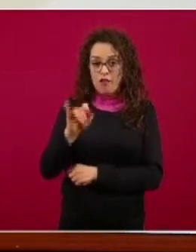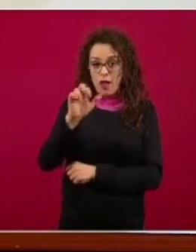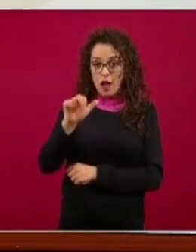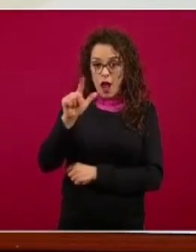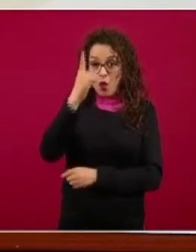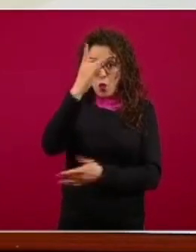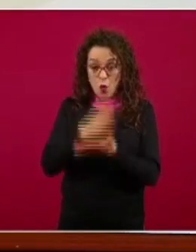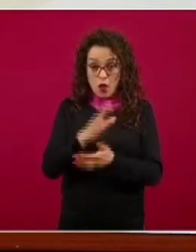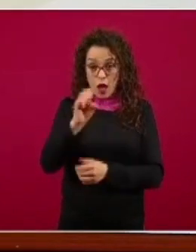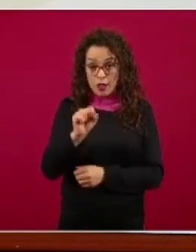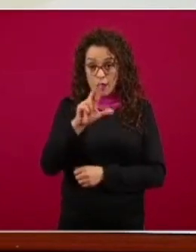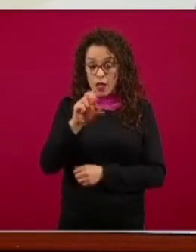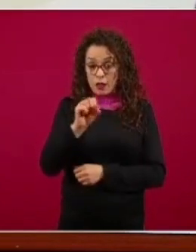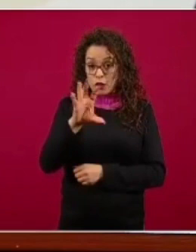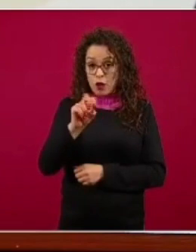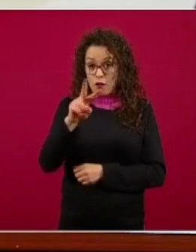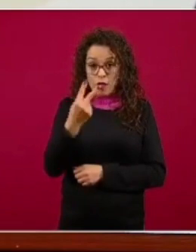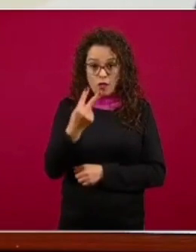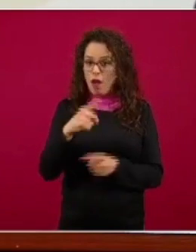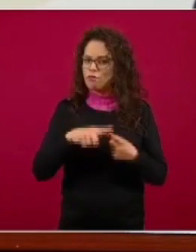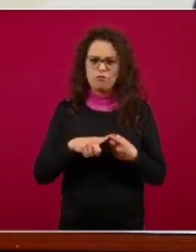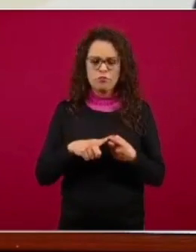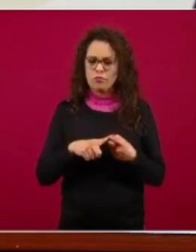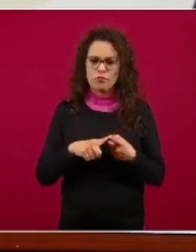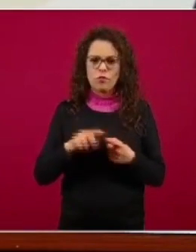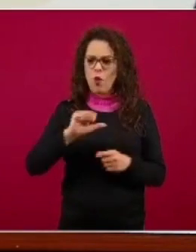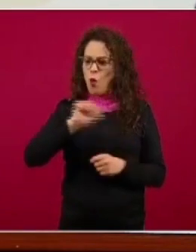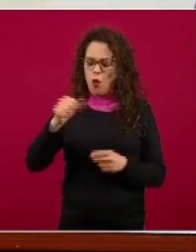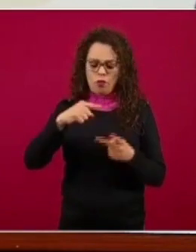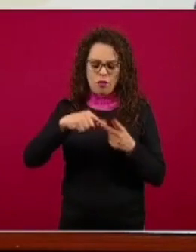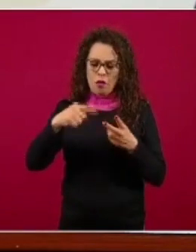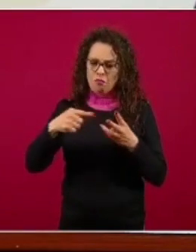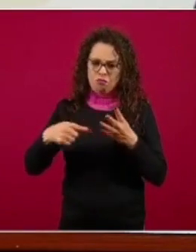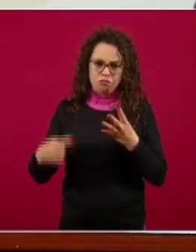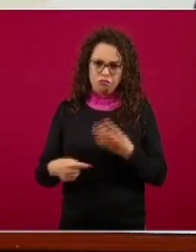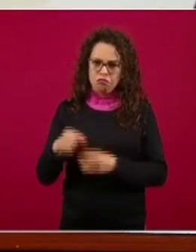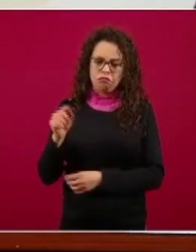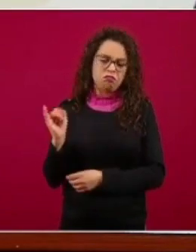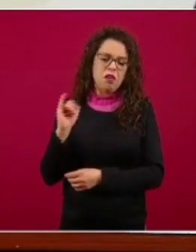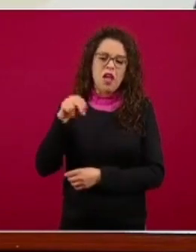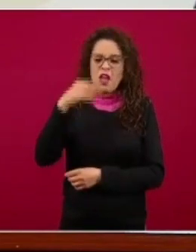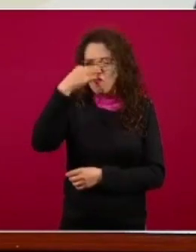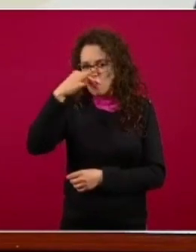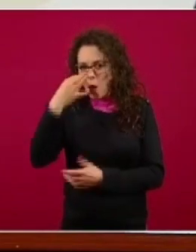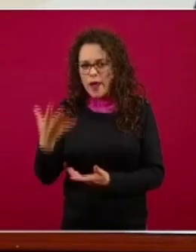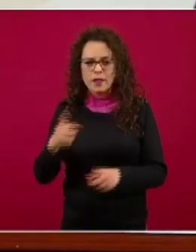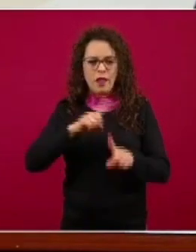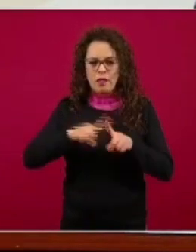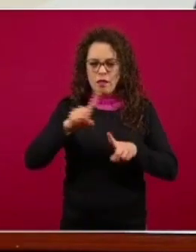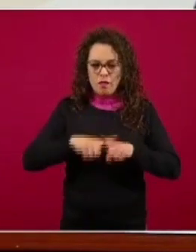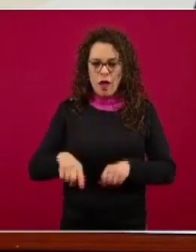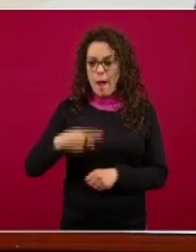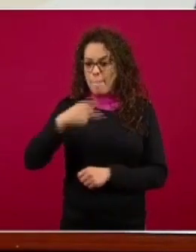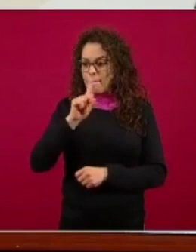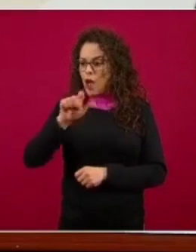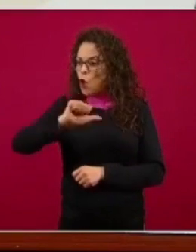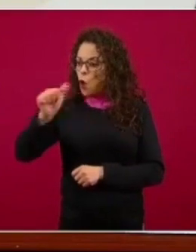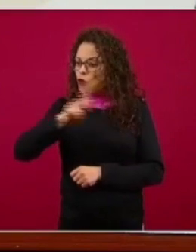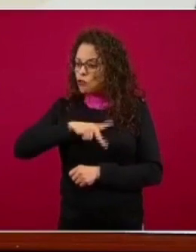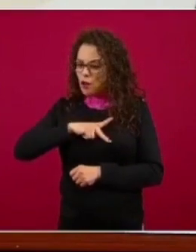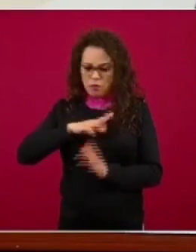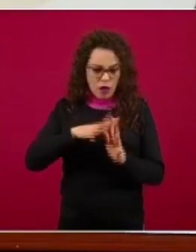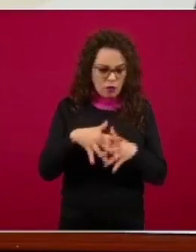otros y básicamente eso es lo que hemos encontrado no hemos encontrado mezclas de otros virus prácticamente